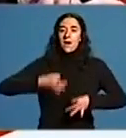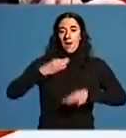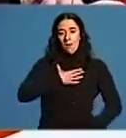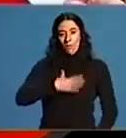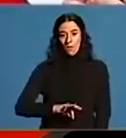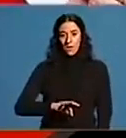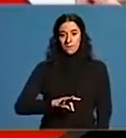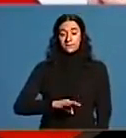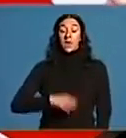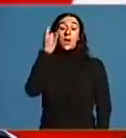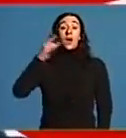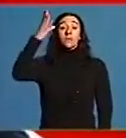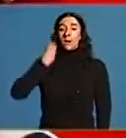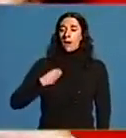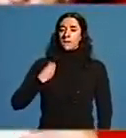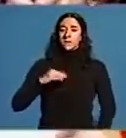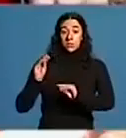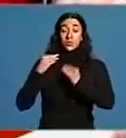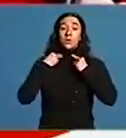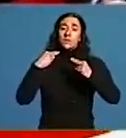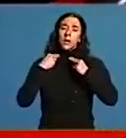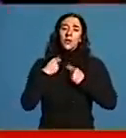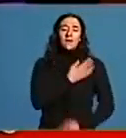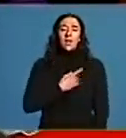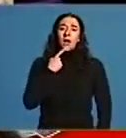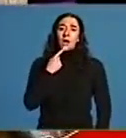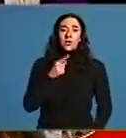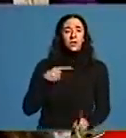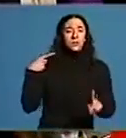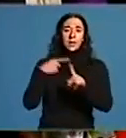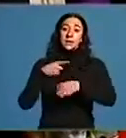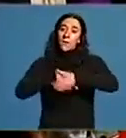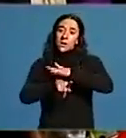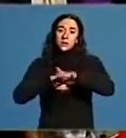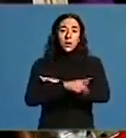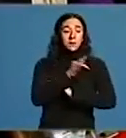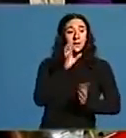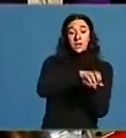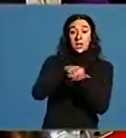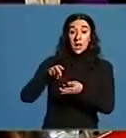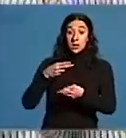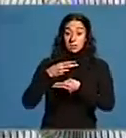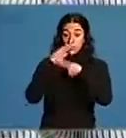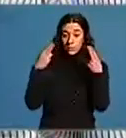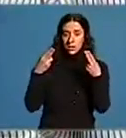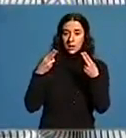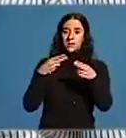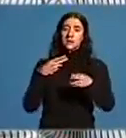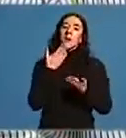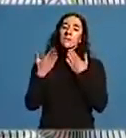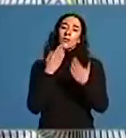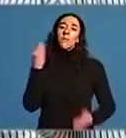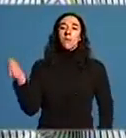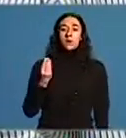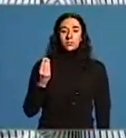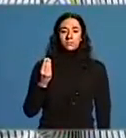ano. Esta iniciativa da Deputación supoñera un cambio radical na forma de interactuar entre os cidadáns e as entidades locais. Hay cantidad de